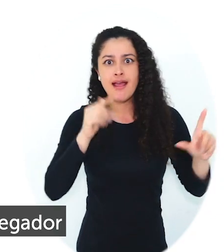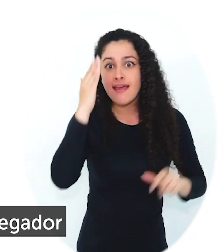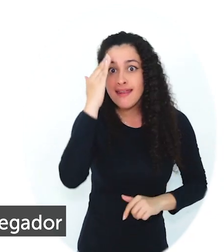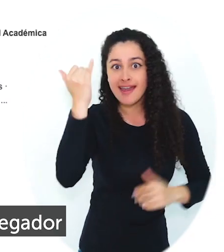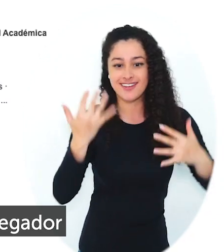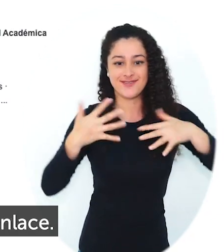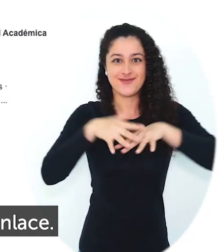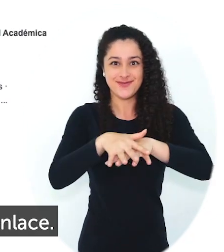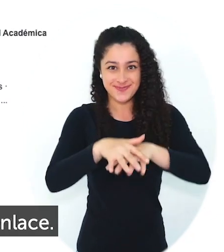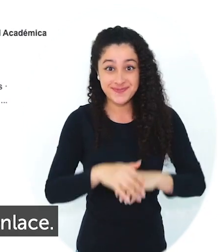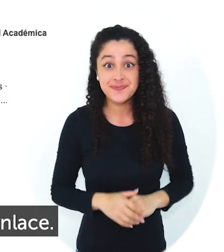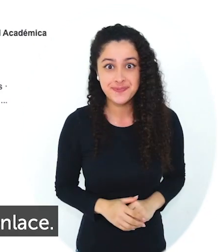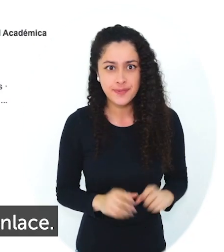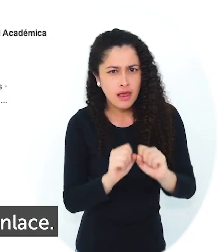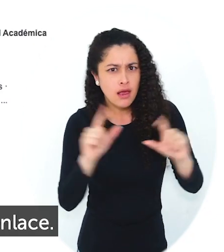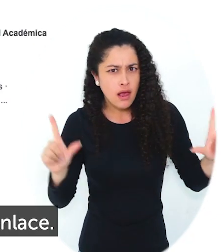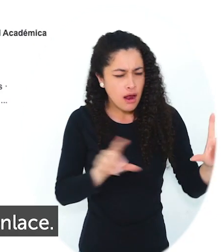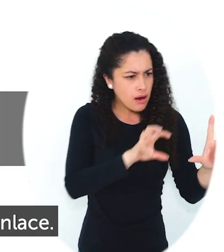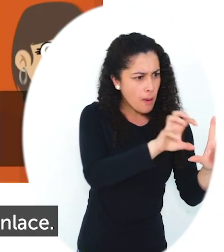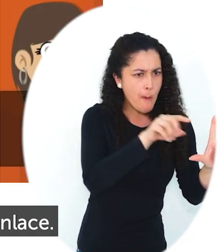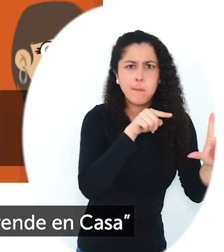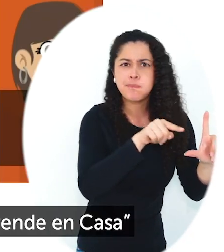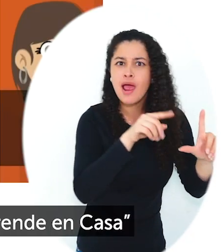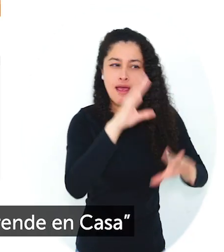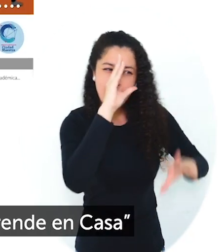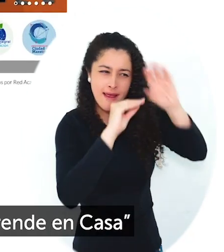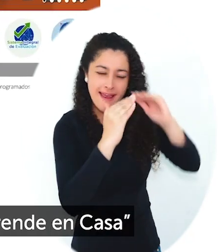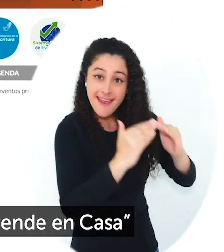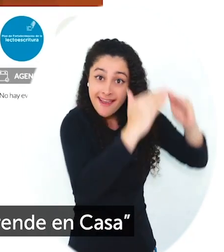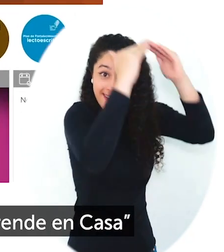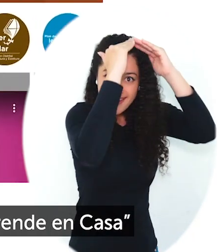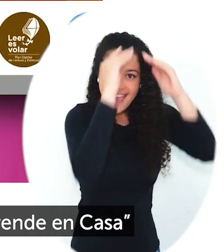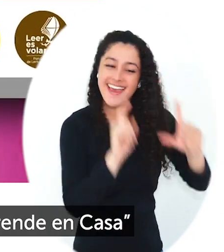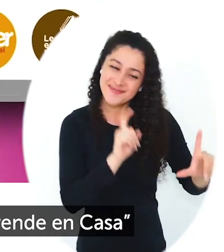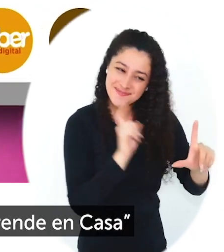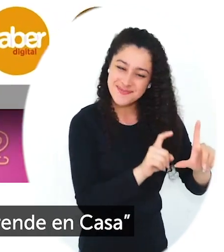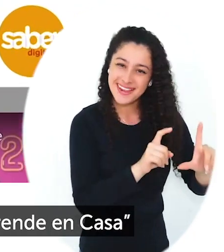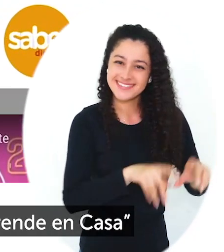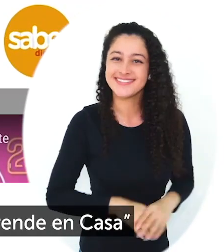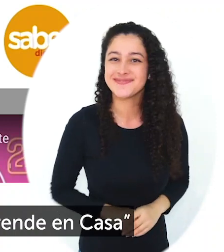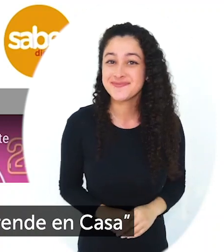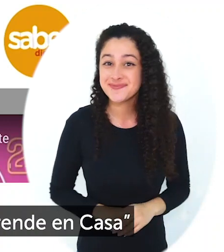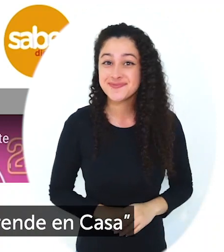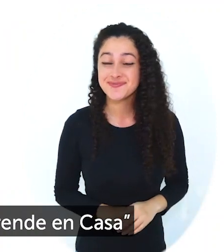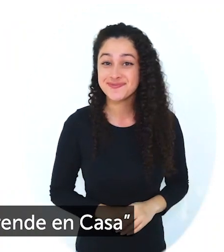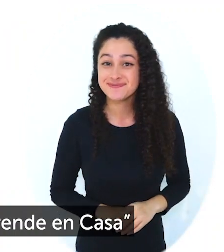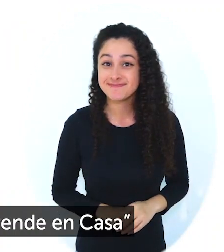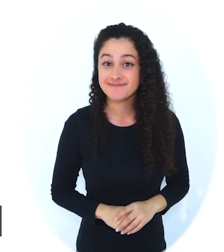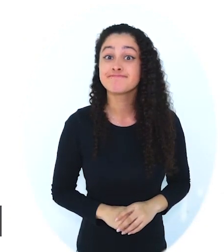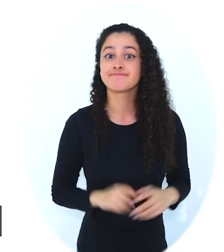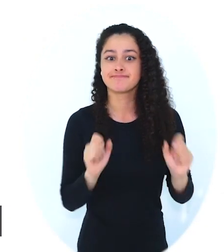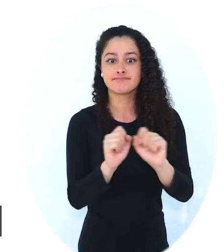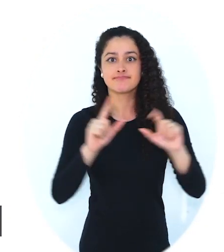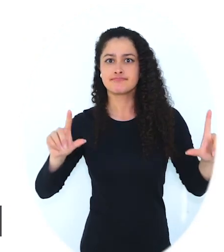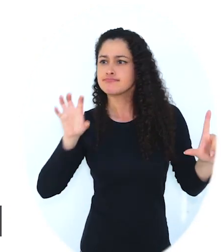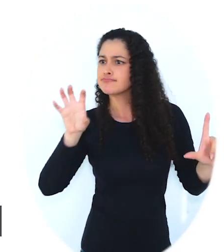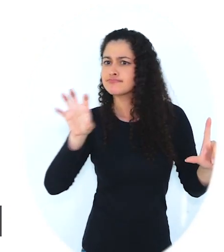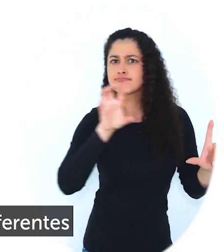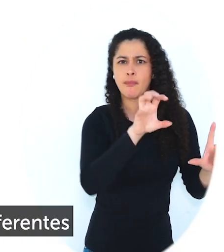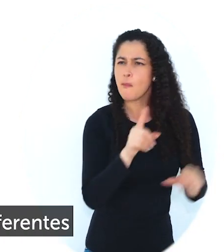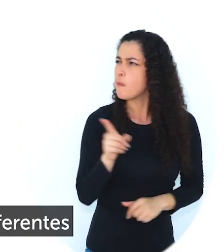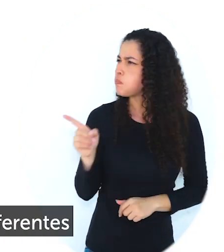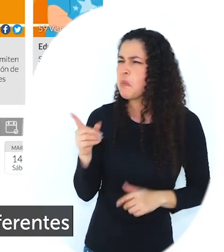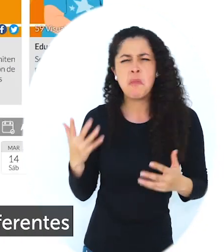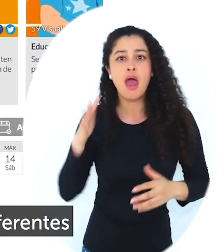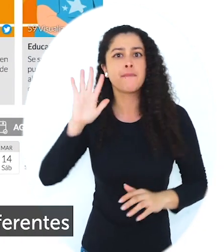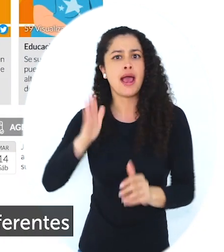en su navegador y hacer clic en el primer enlace. Una vez allí, busquen el botón Aprende en Casa. En la parte superior